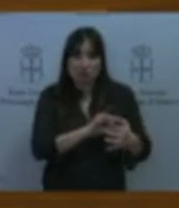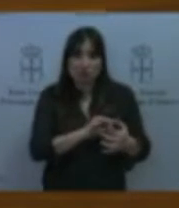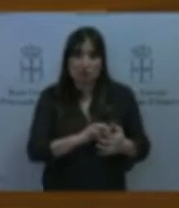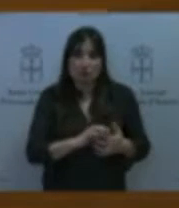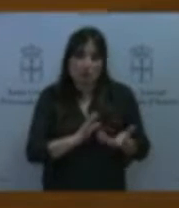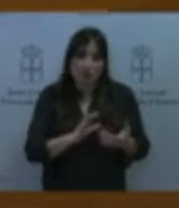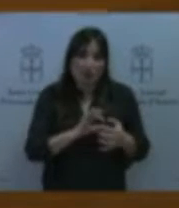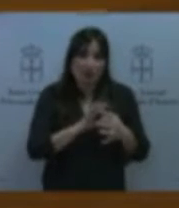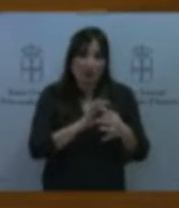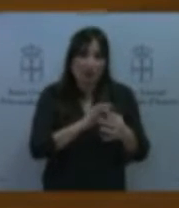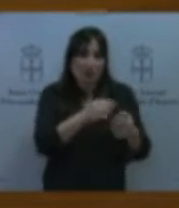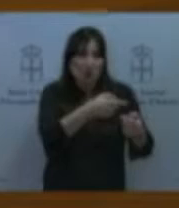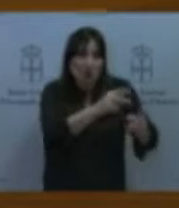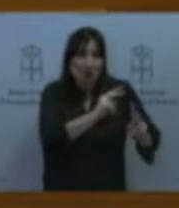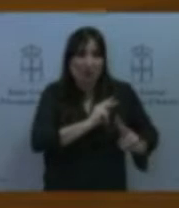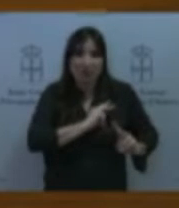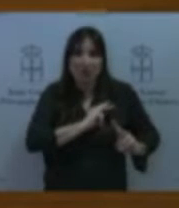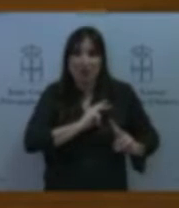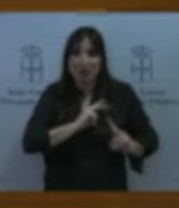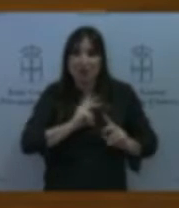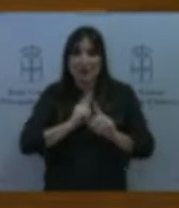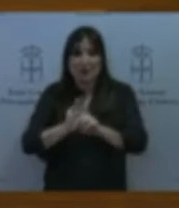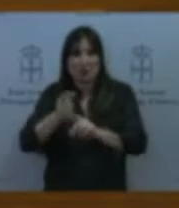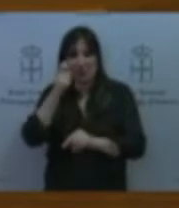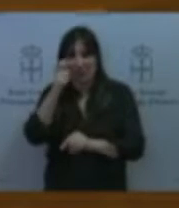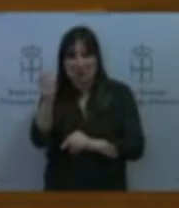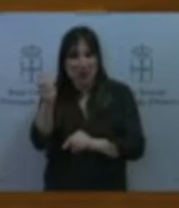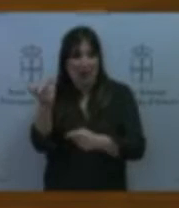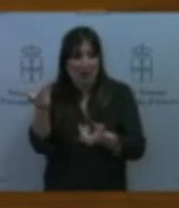transporte rural por otro lado, por otra cuestión.